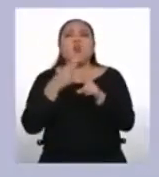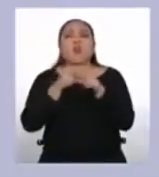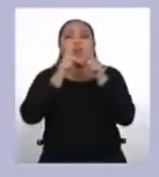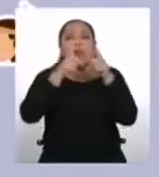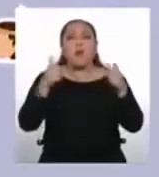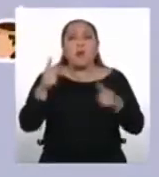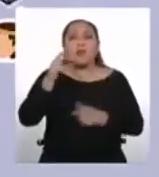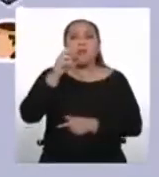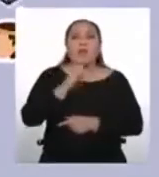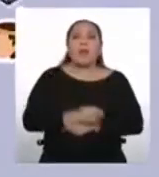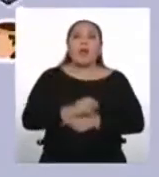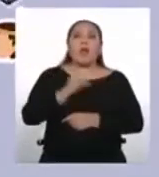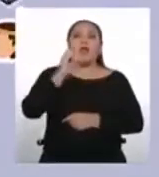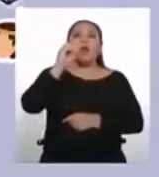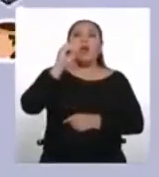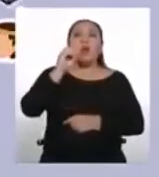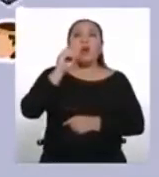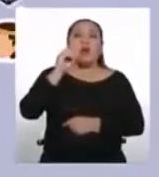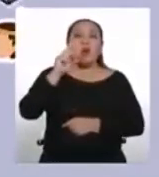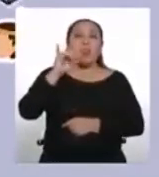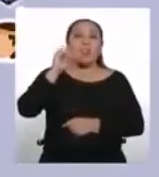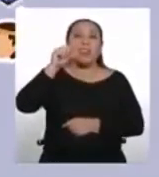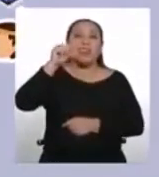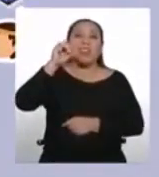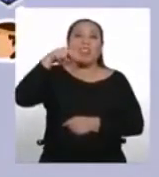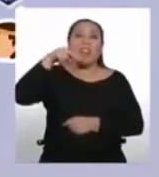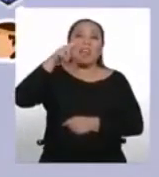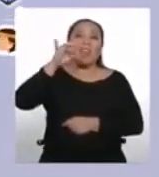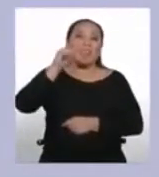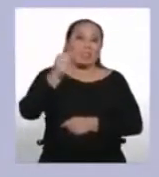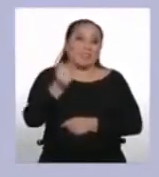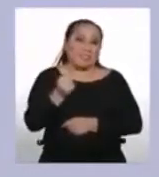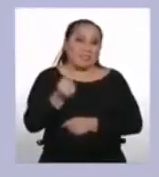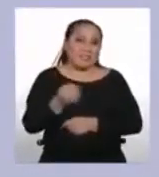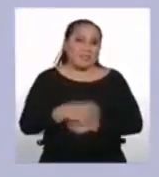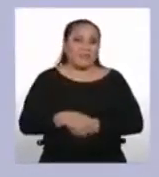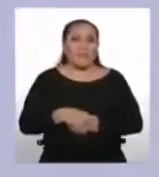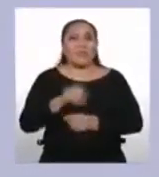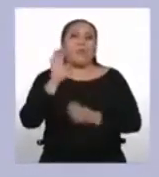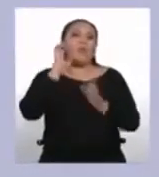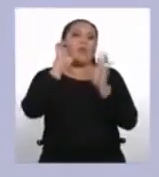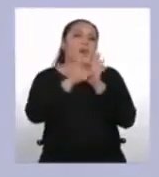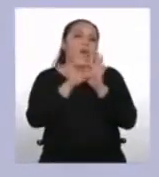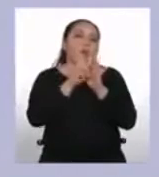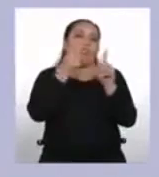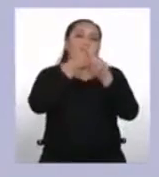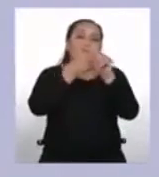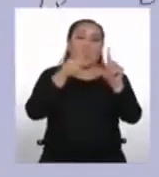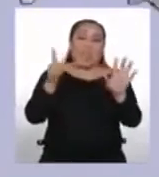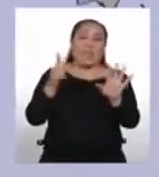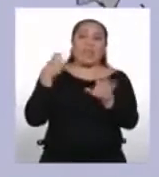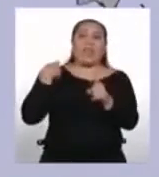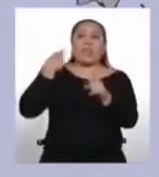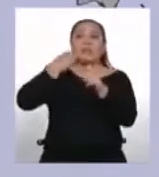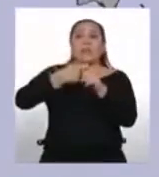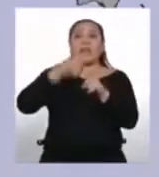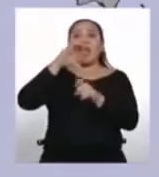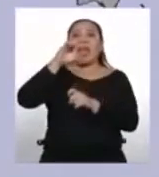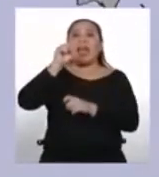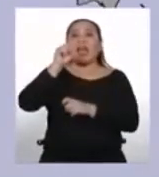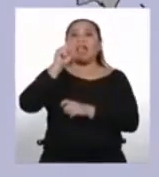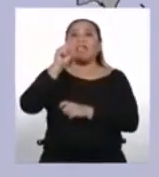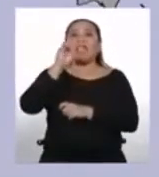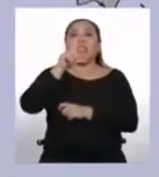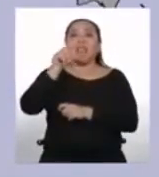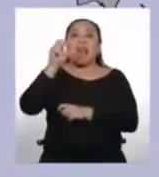Porque son las lenguas de los pobladores originarios del Perú. A diferencia de, por nombrar un ejemplo, el castellano, que es una lengua de la población